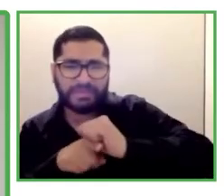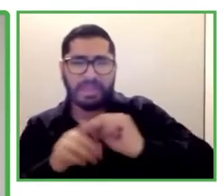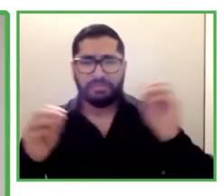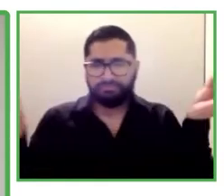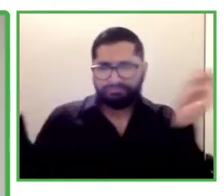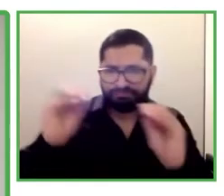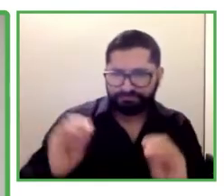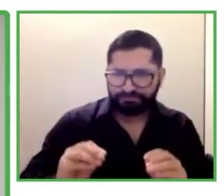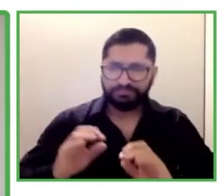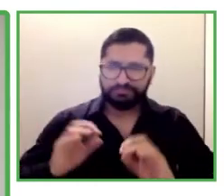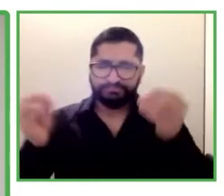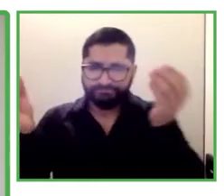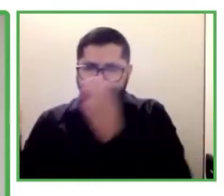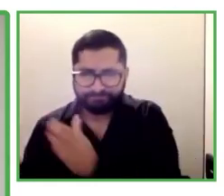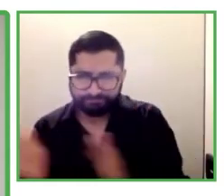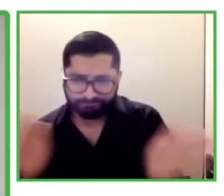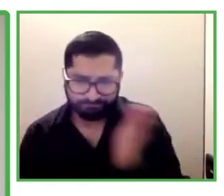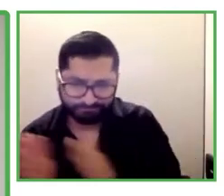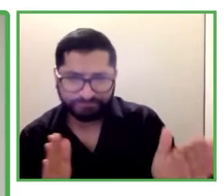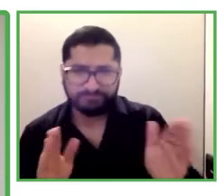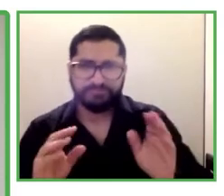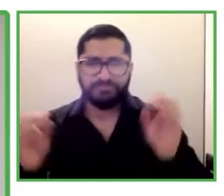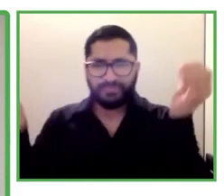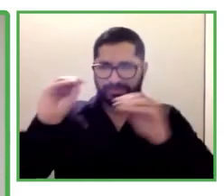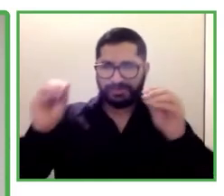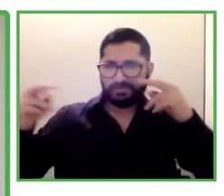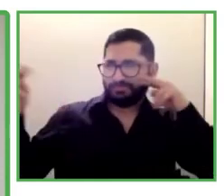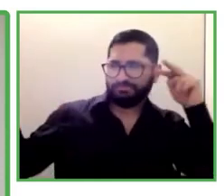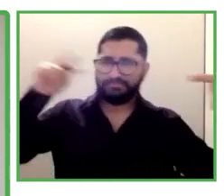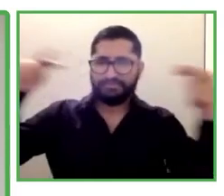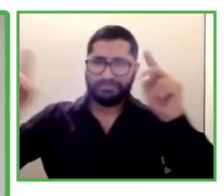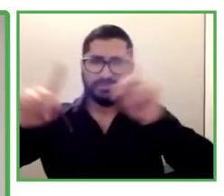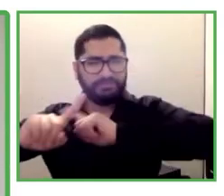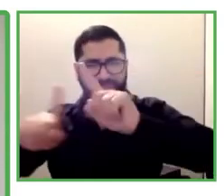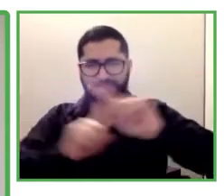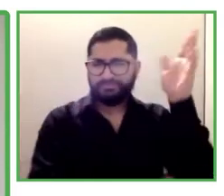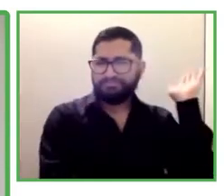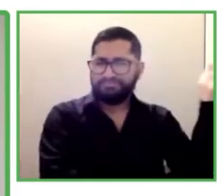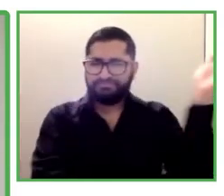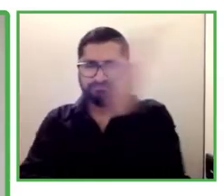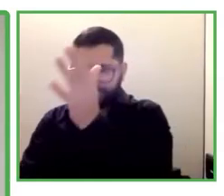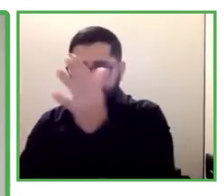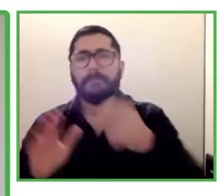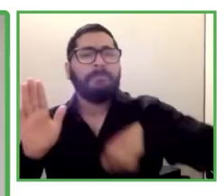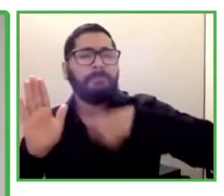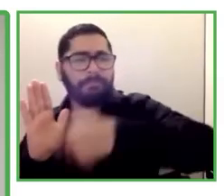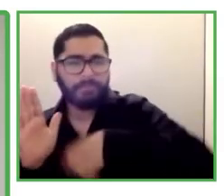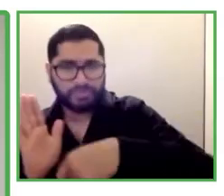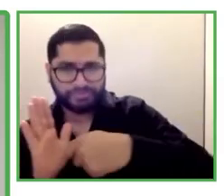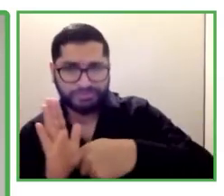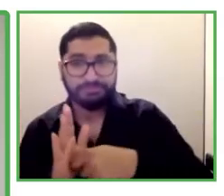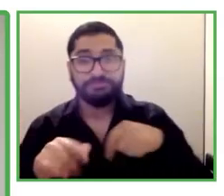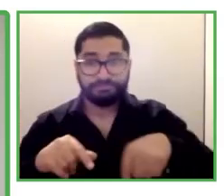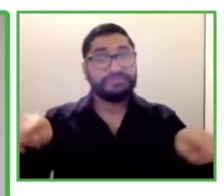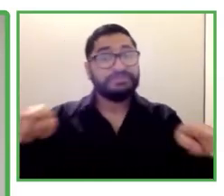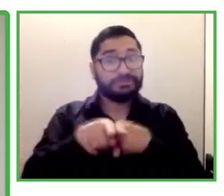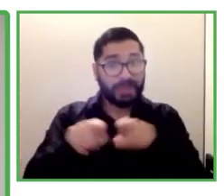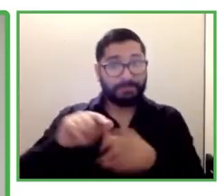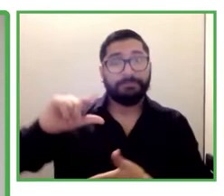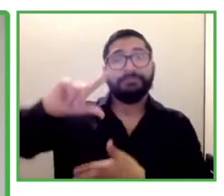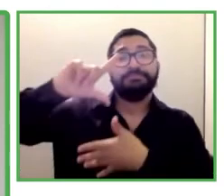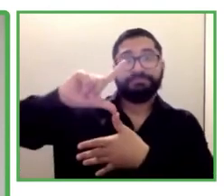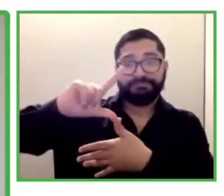a través de las diferentes conferencias de Zero Project en Viena y también en Latinoamérica. Hay 41 proyectos que ya han